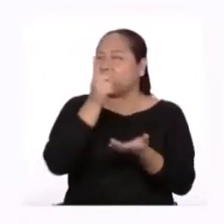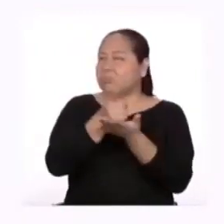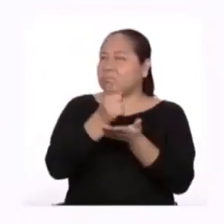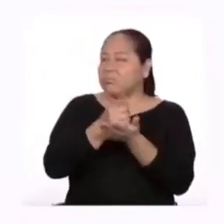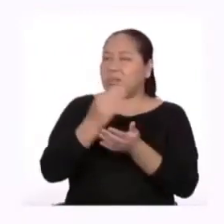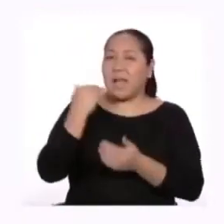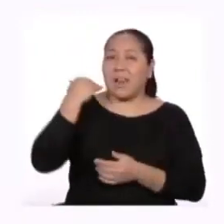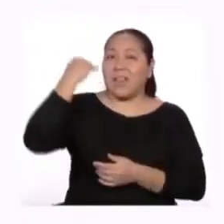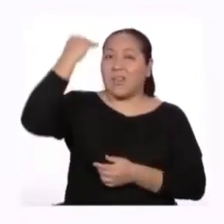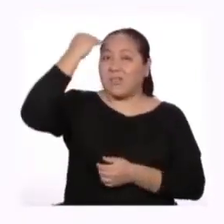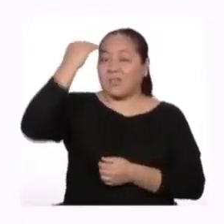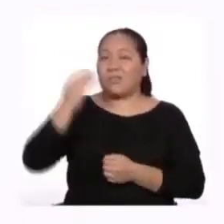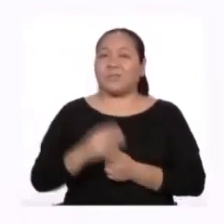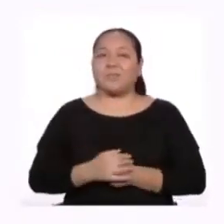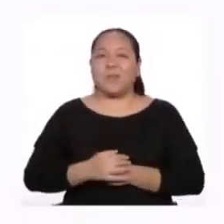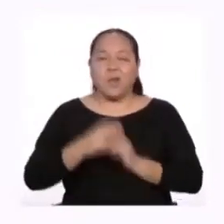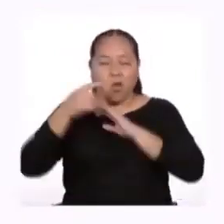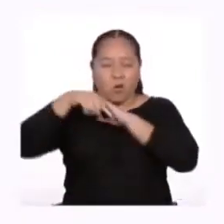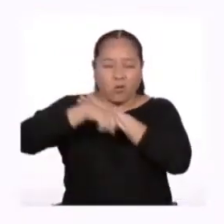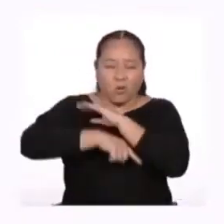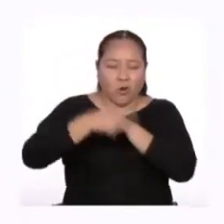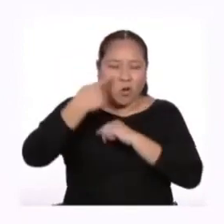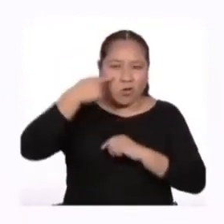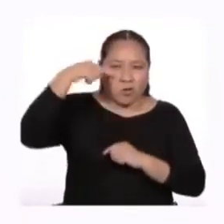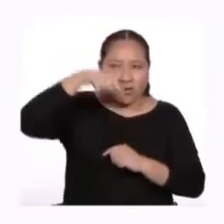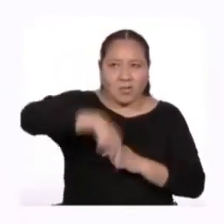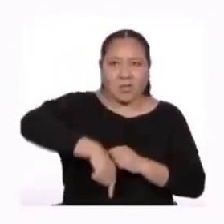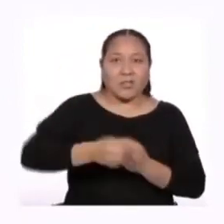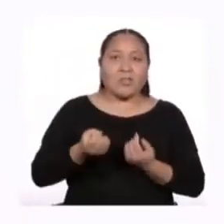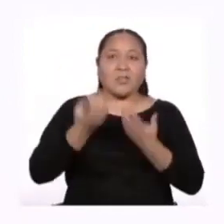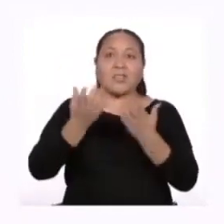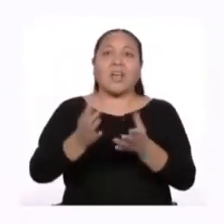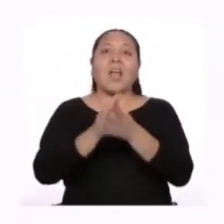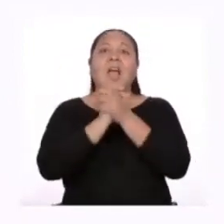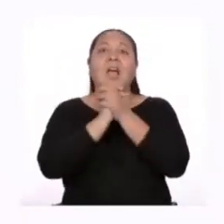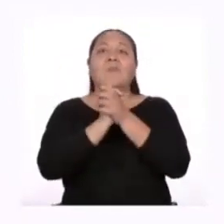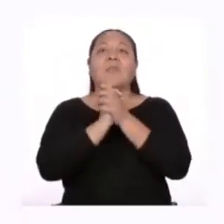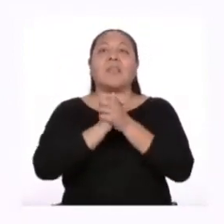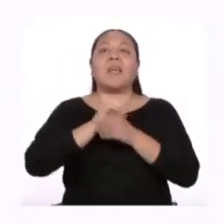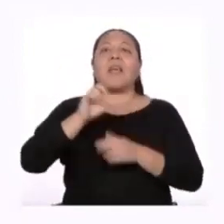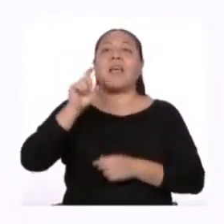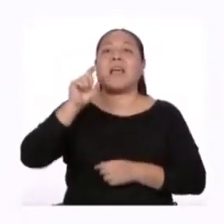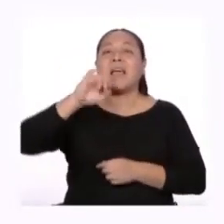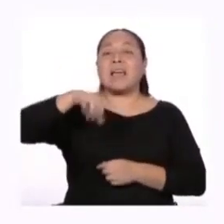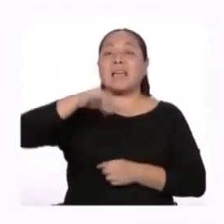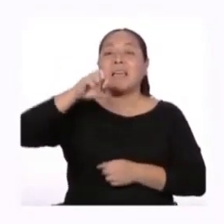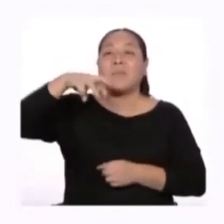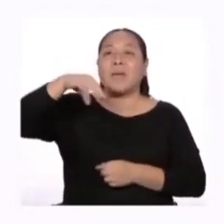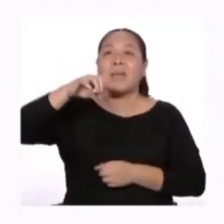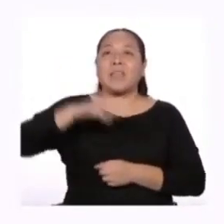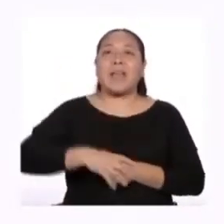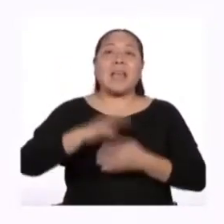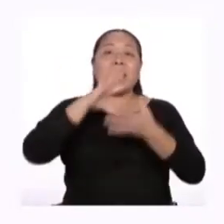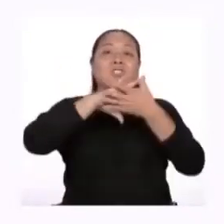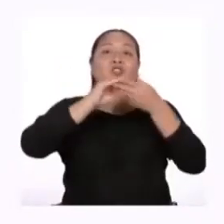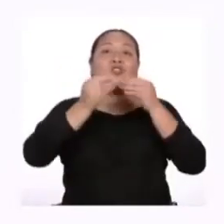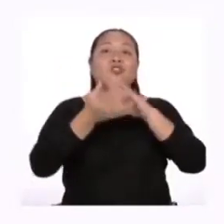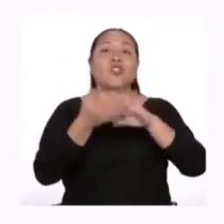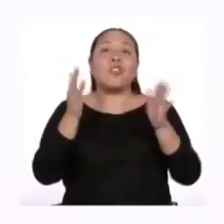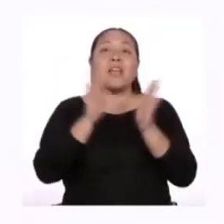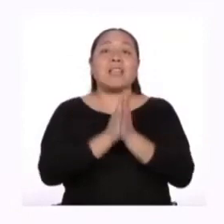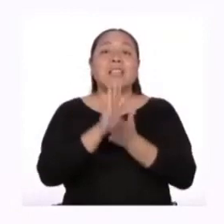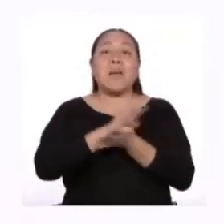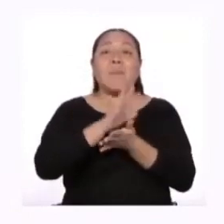Y para profundizar más y conocer a fondo El Principito, los voy a dejar con mi buena amiga Jimena Lindo e Historias de Papel,